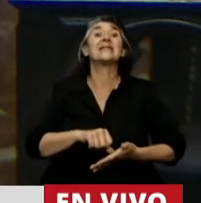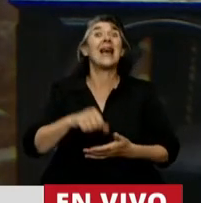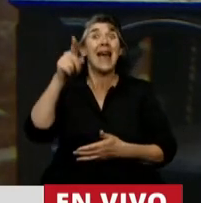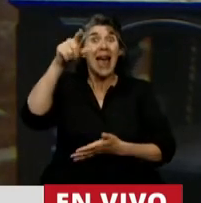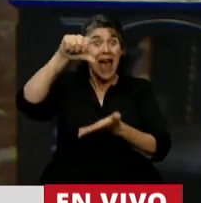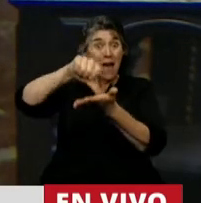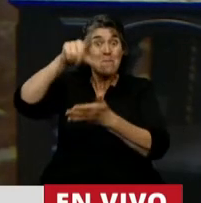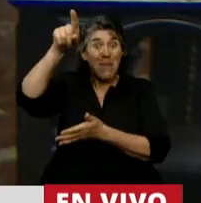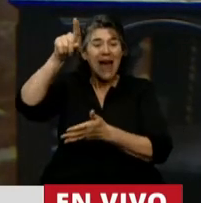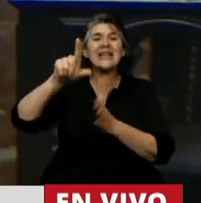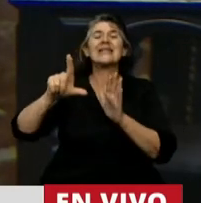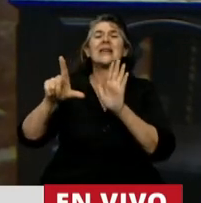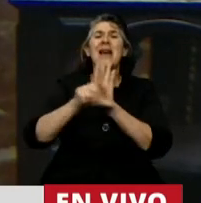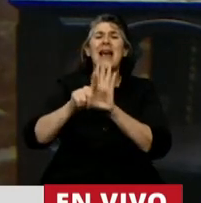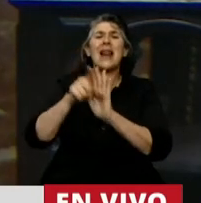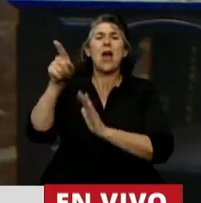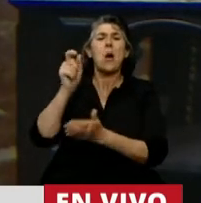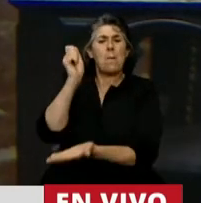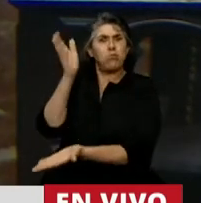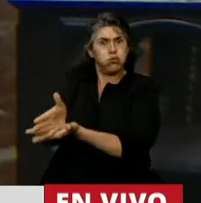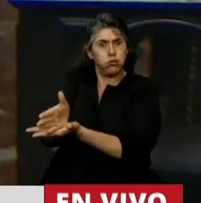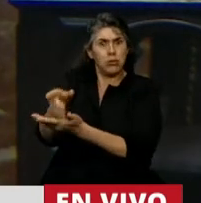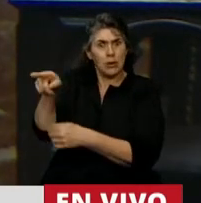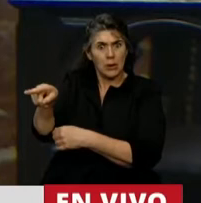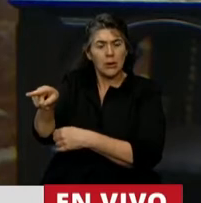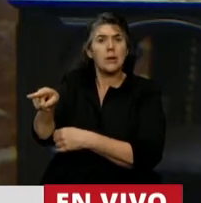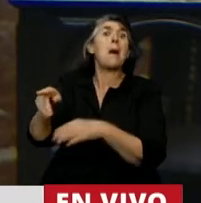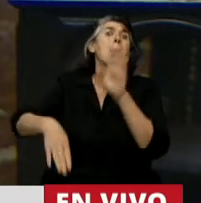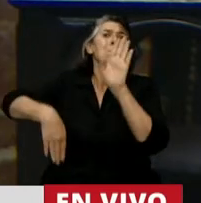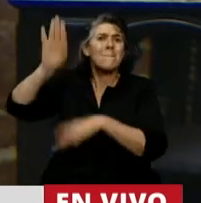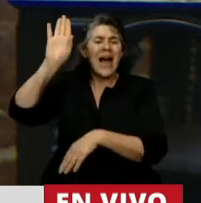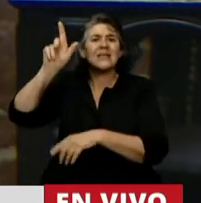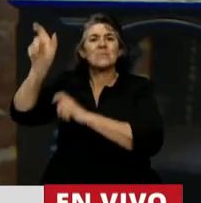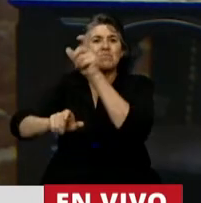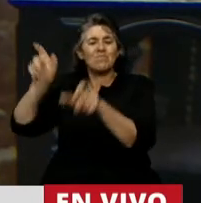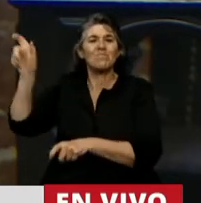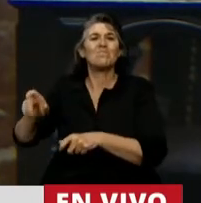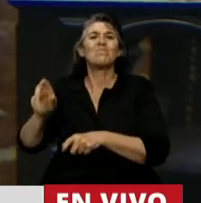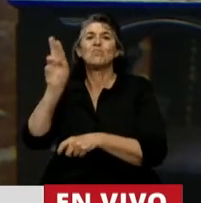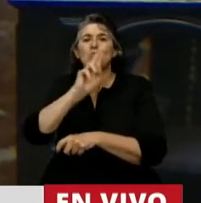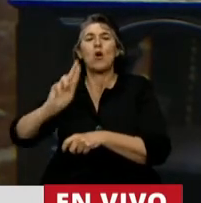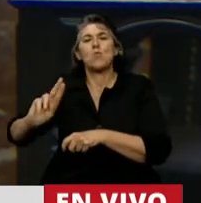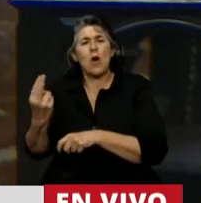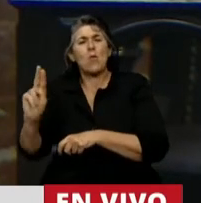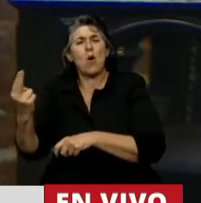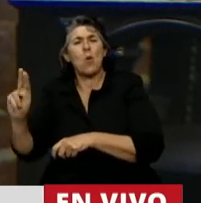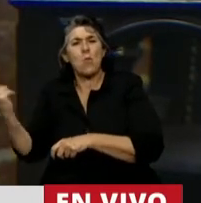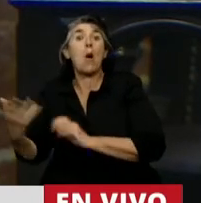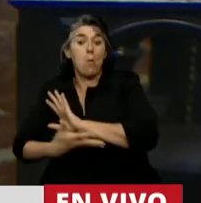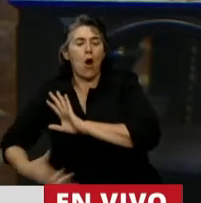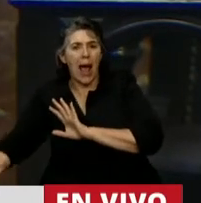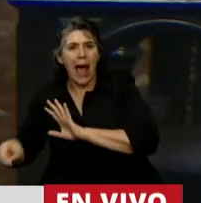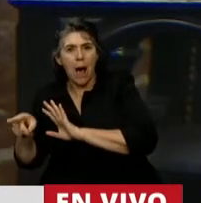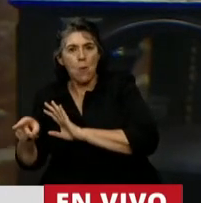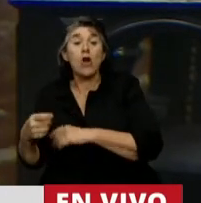legislaciones restrictivas sobre el aborto tienen mayores índices de mortalidad materna relacionados al aborto y aquellos